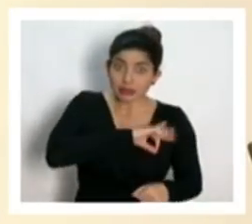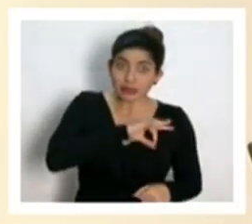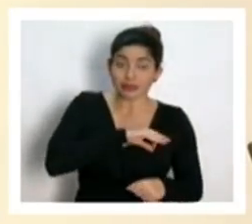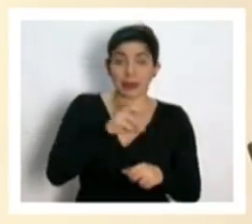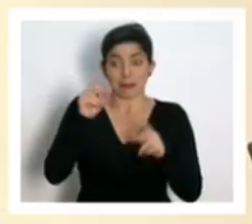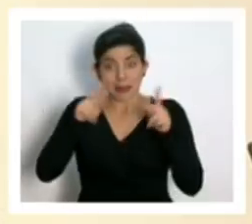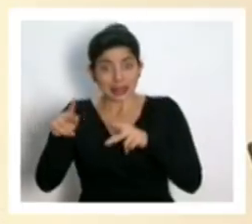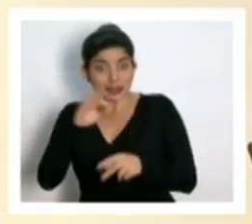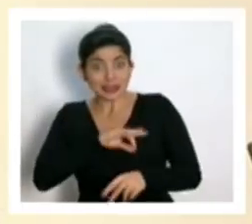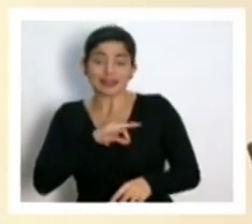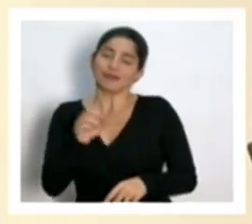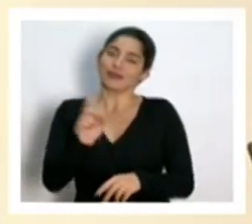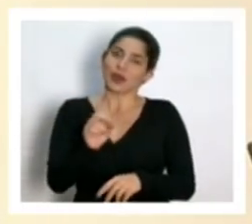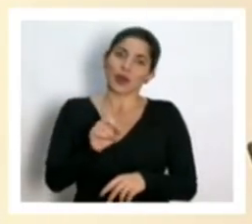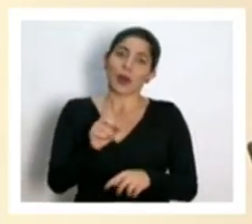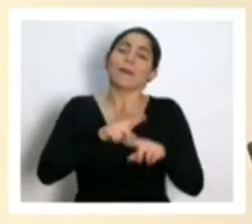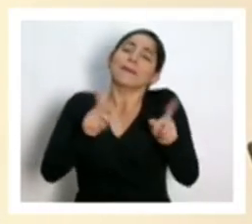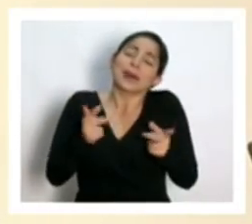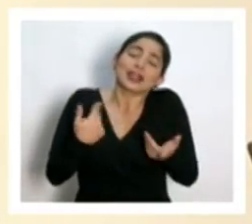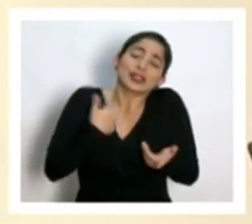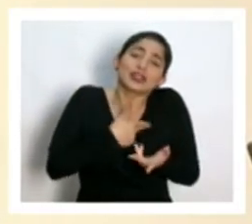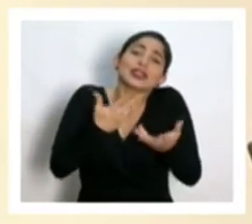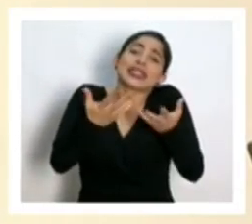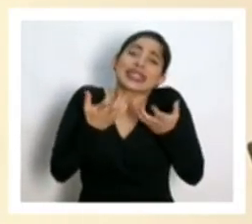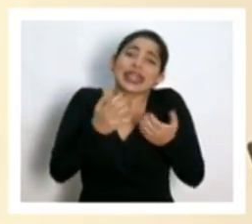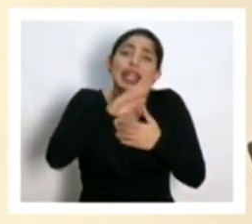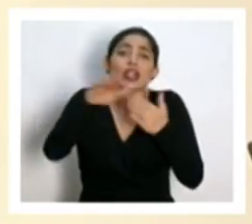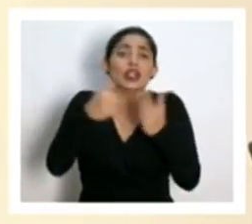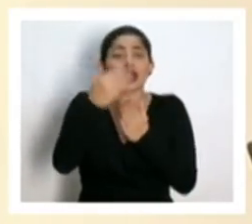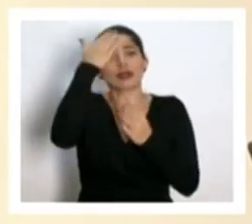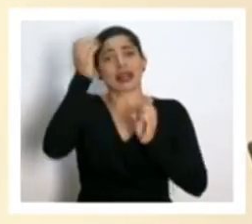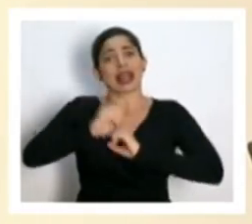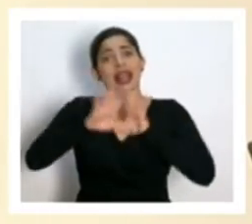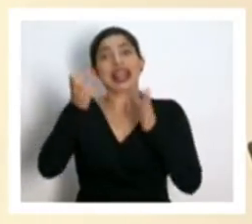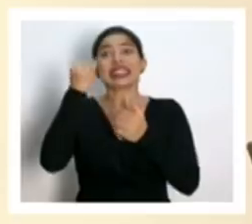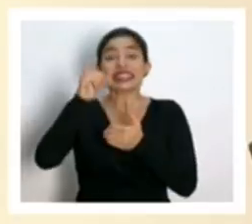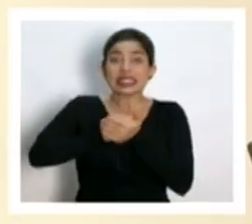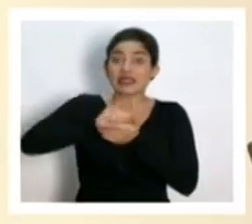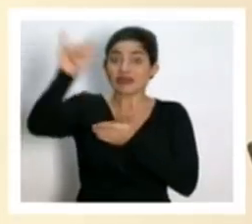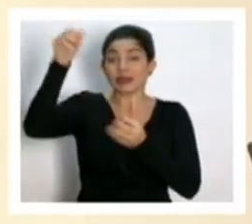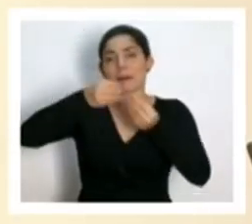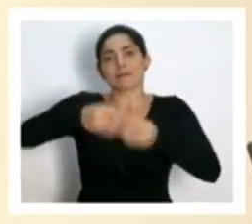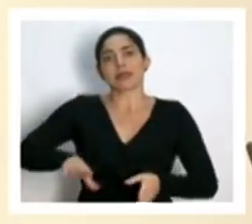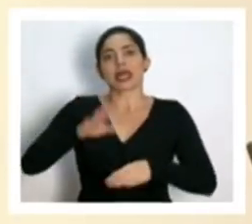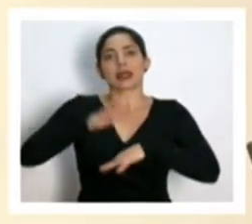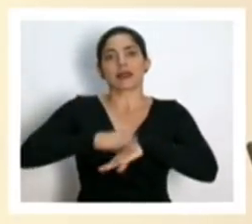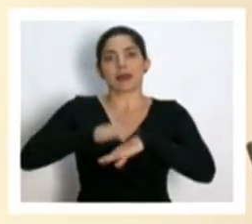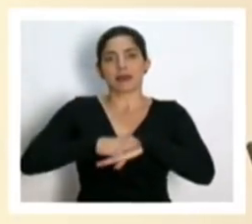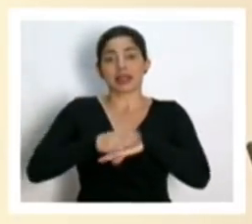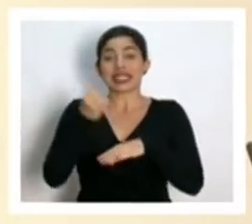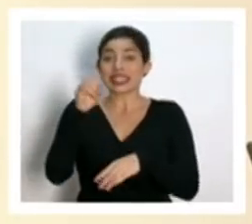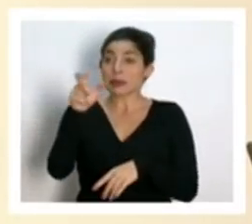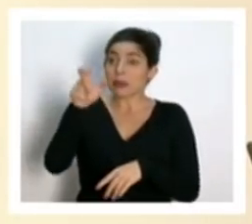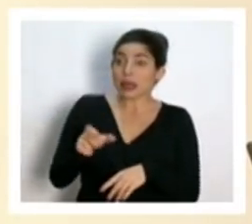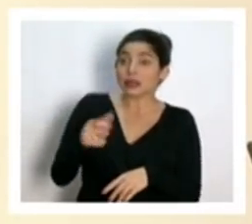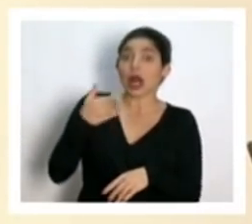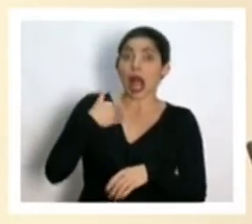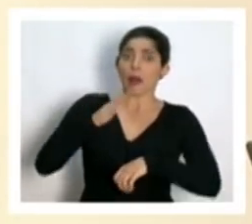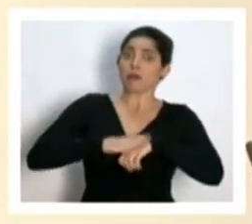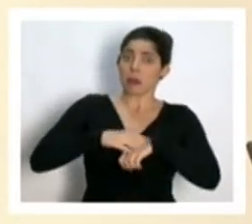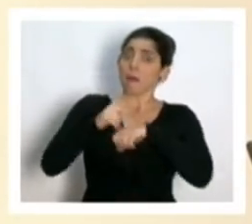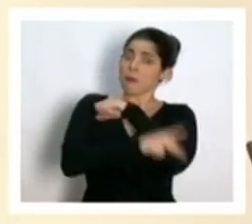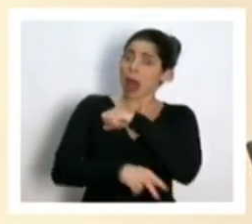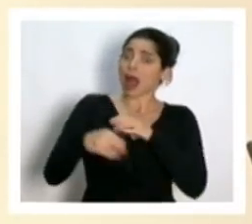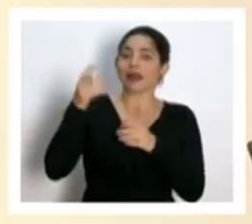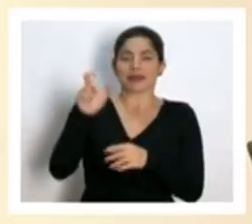para las personas, entonces queremos que todos lo tengan muy claro. Y reitero, la persona que tenga algún estatus en el país,